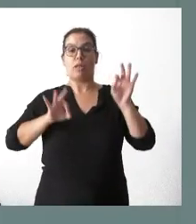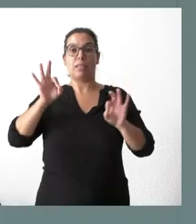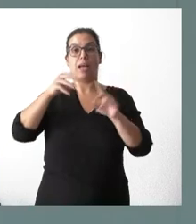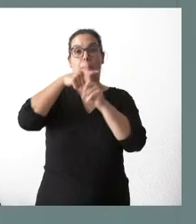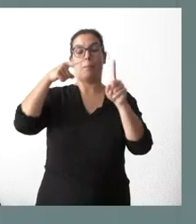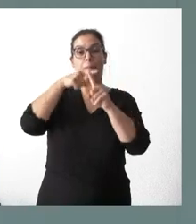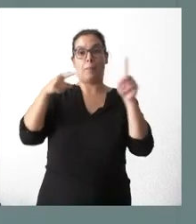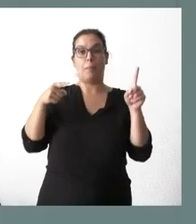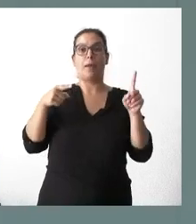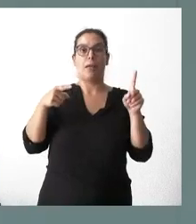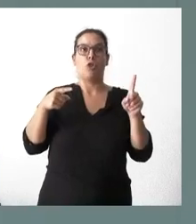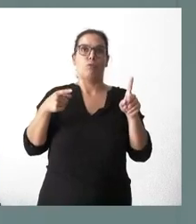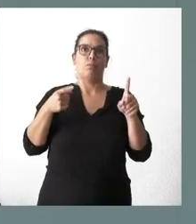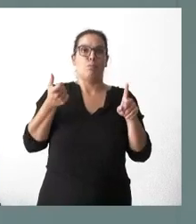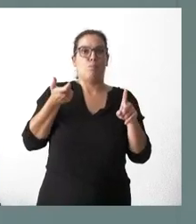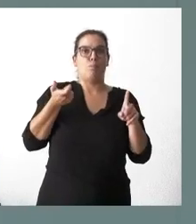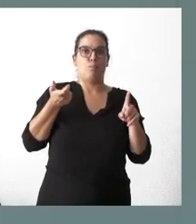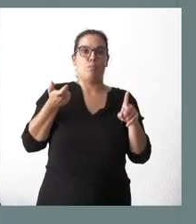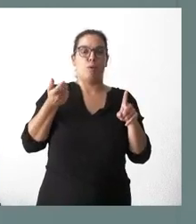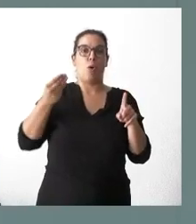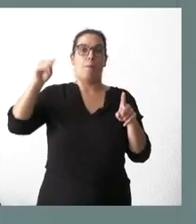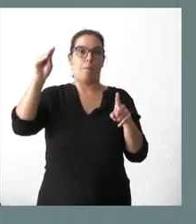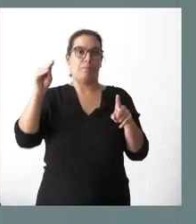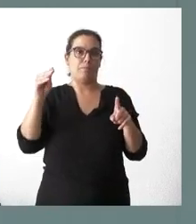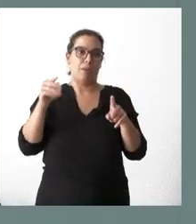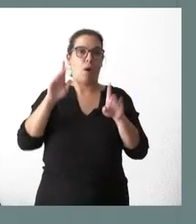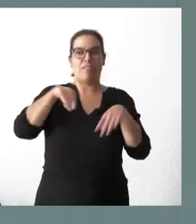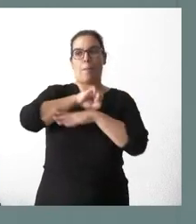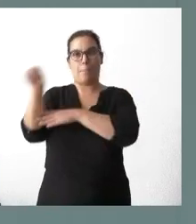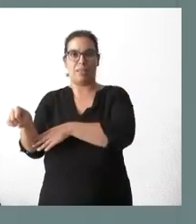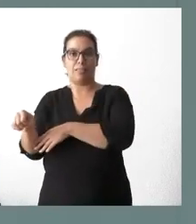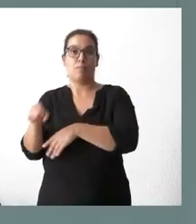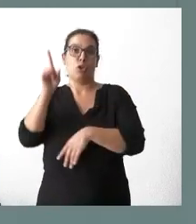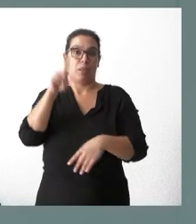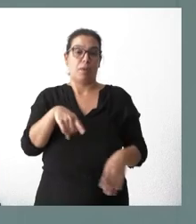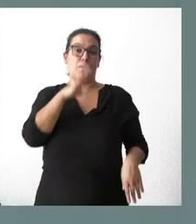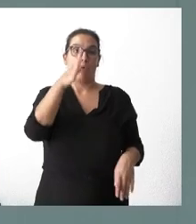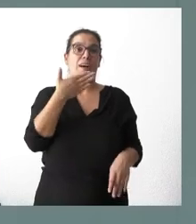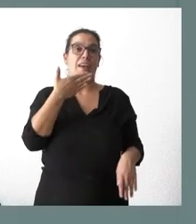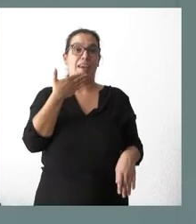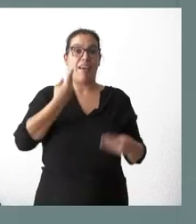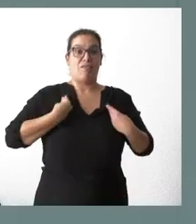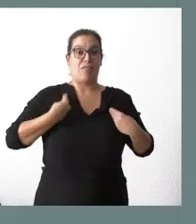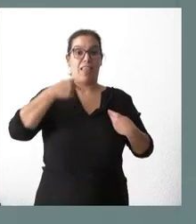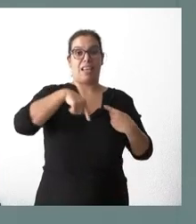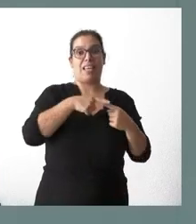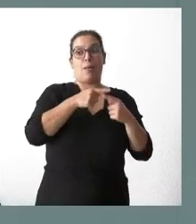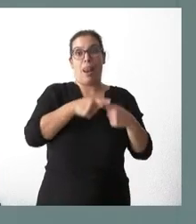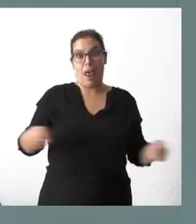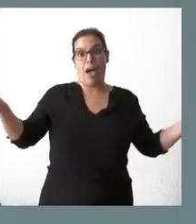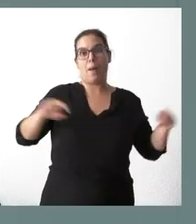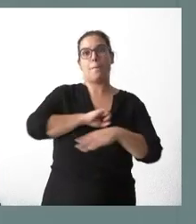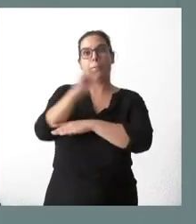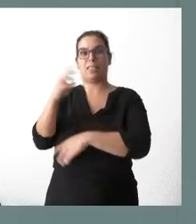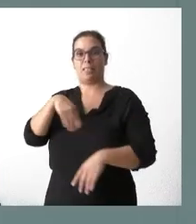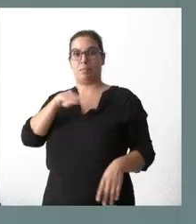de mortalidad sale algo mayor, que es algo previamente compatible con que tenemos mucha más esperanza de vida que la media española. Fíjese, en el último año, para el que